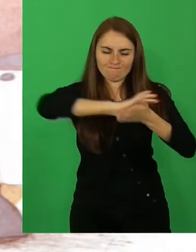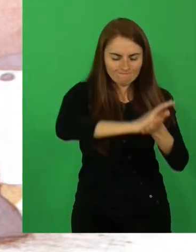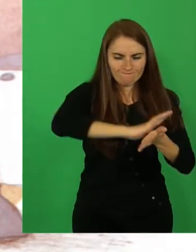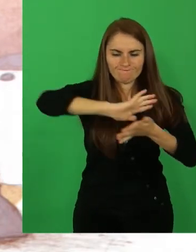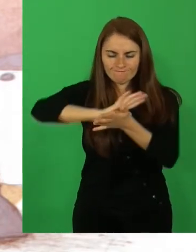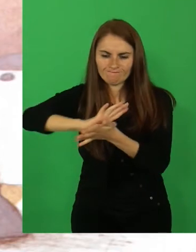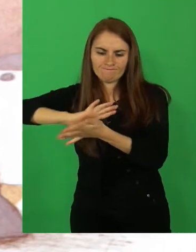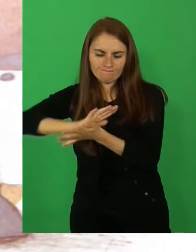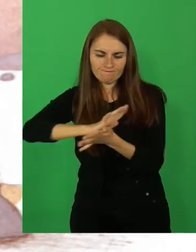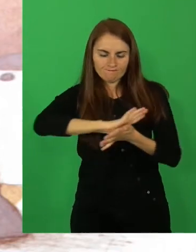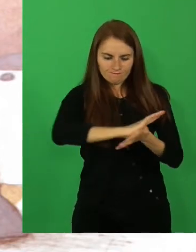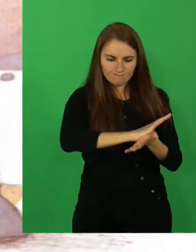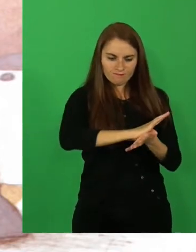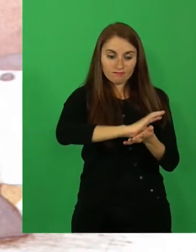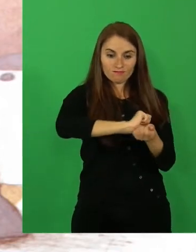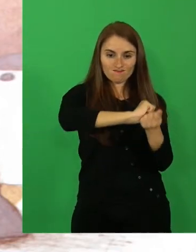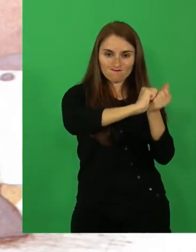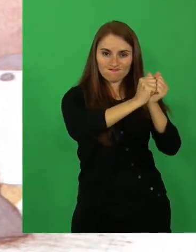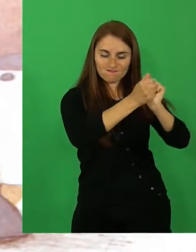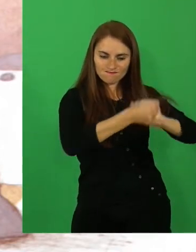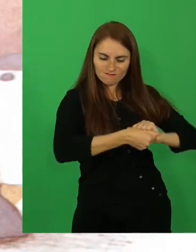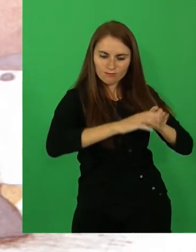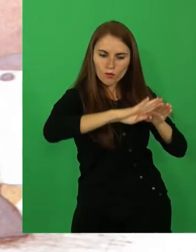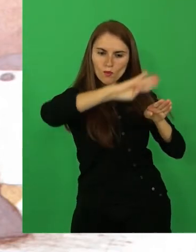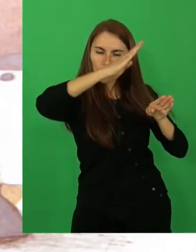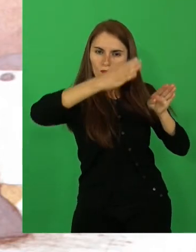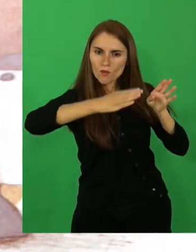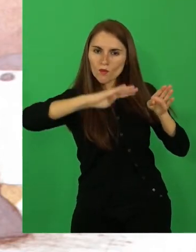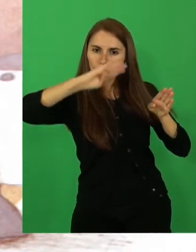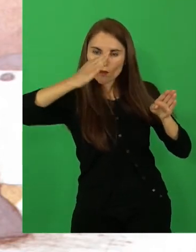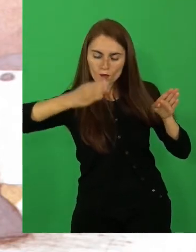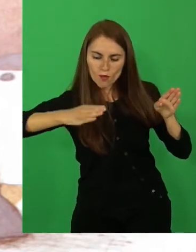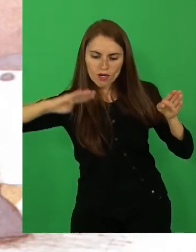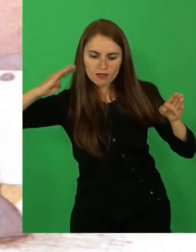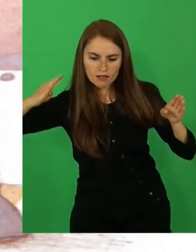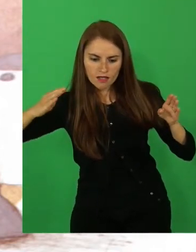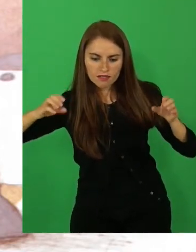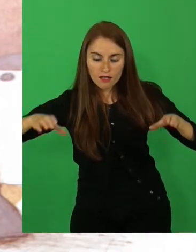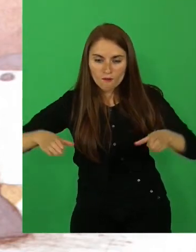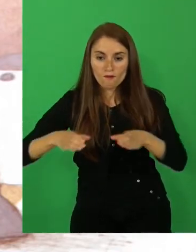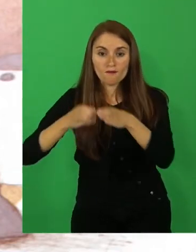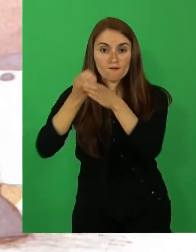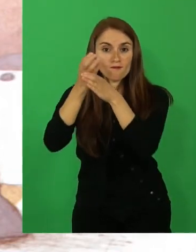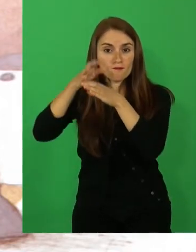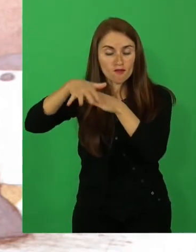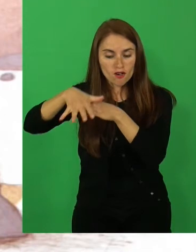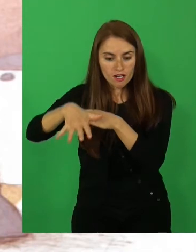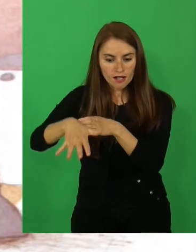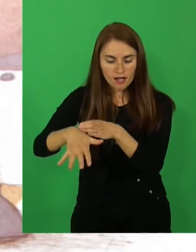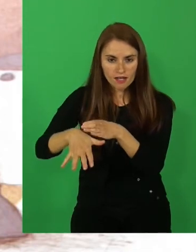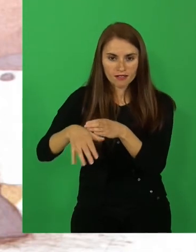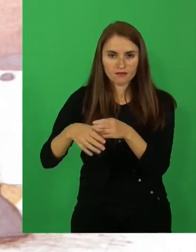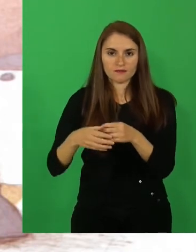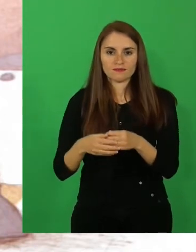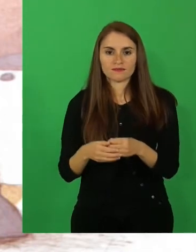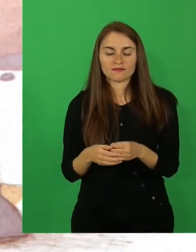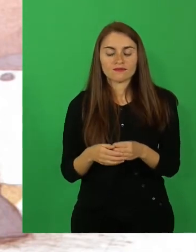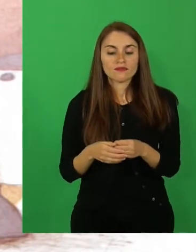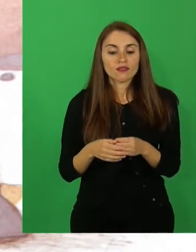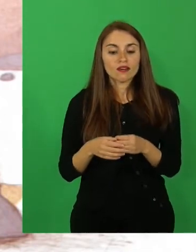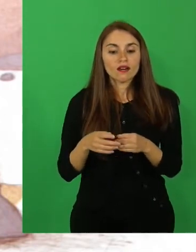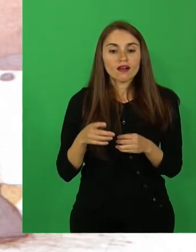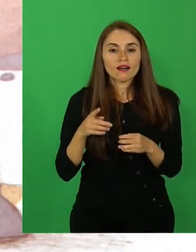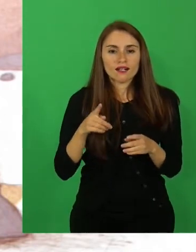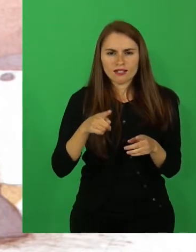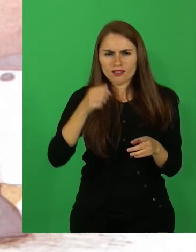convirtiéndolo en montañas y volcanes. Y a los